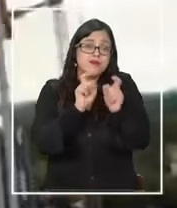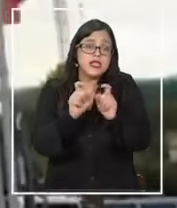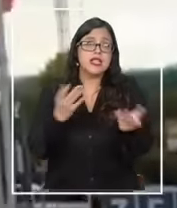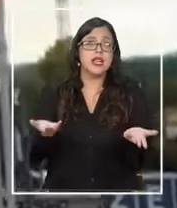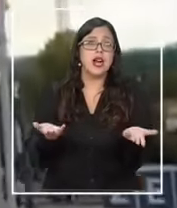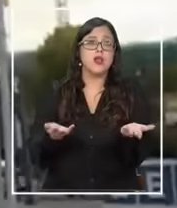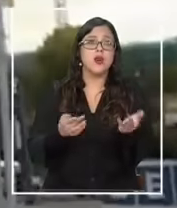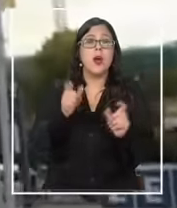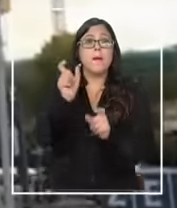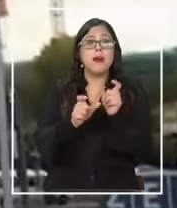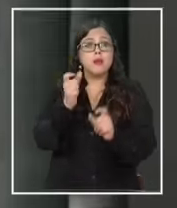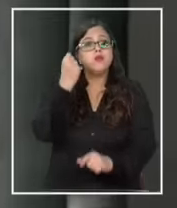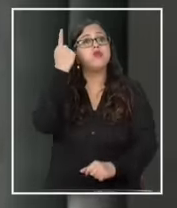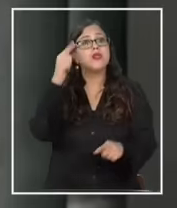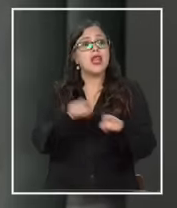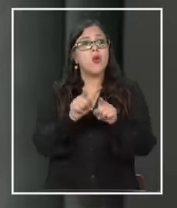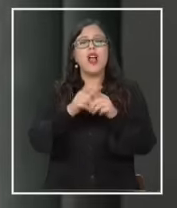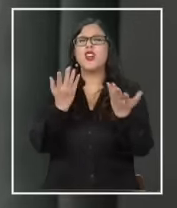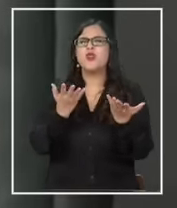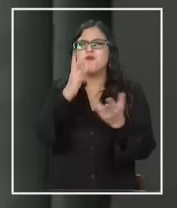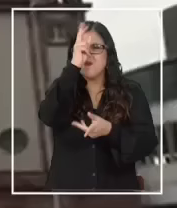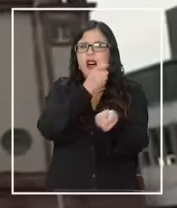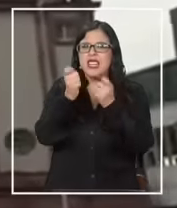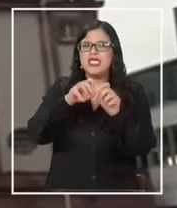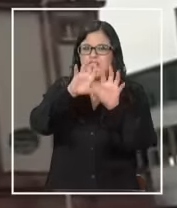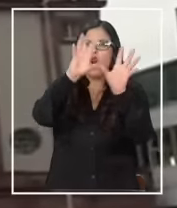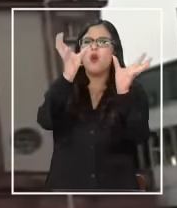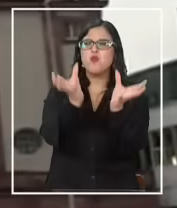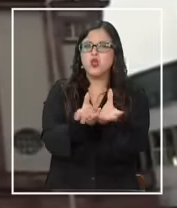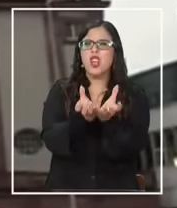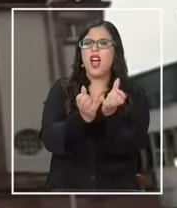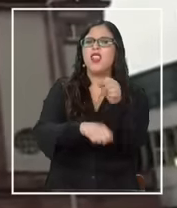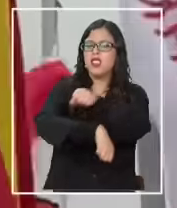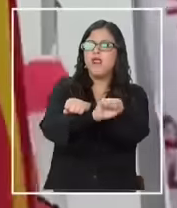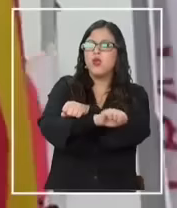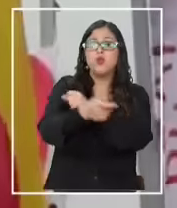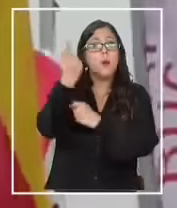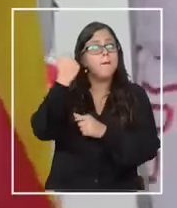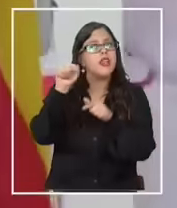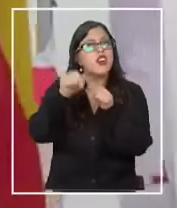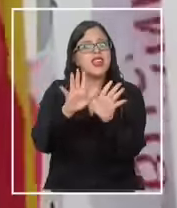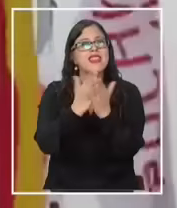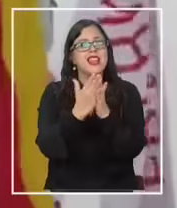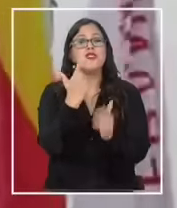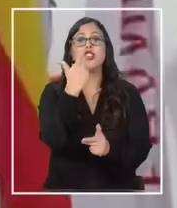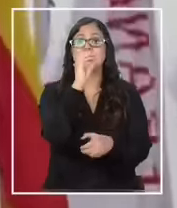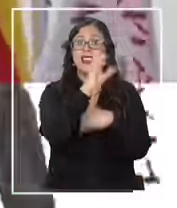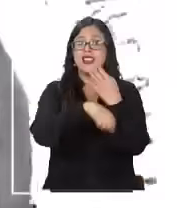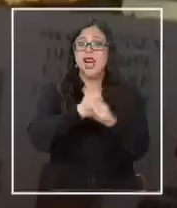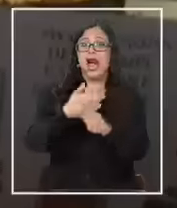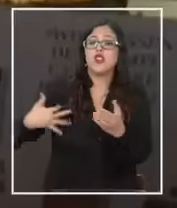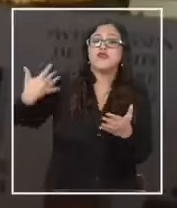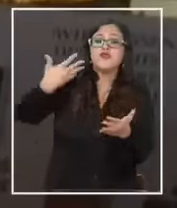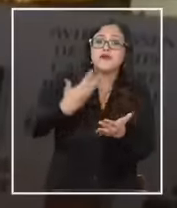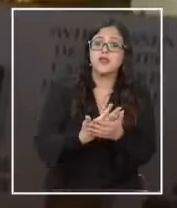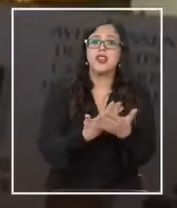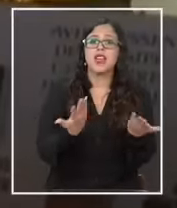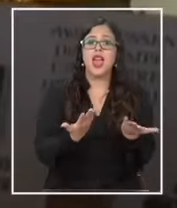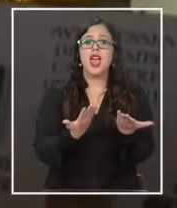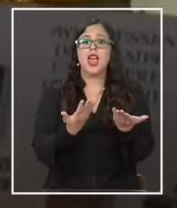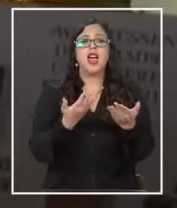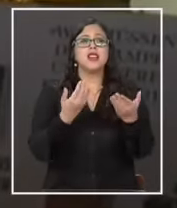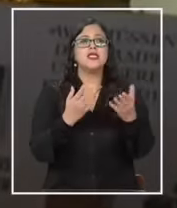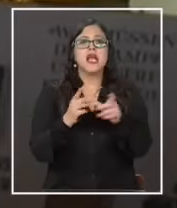Para los entendidos es como el mundial de fútbol del libro un evento que desde hace más de 70 años reúne a las principales